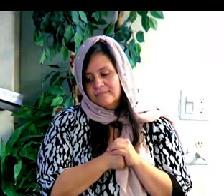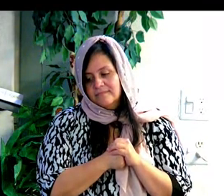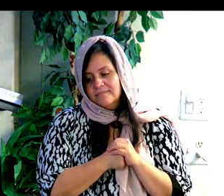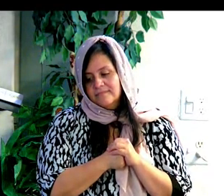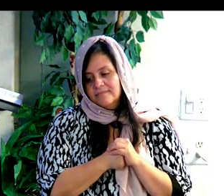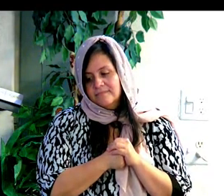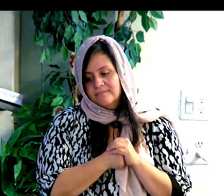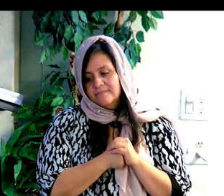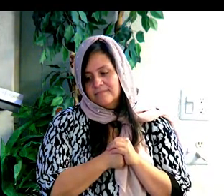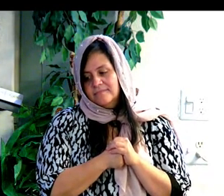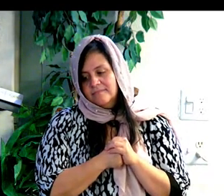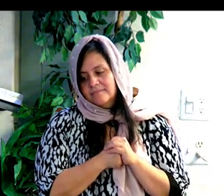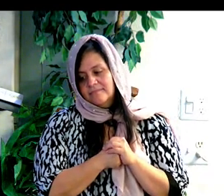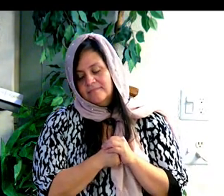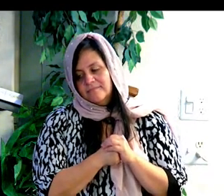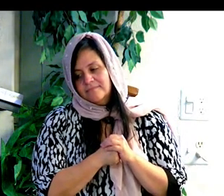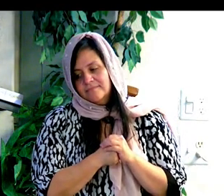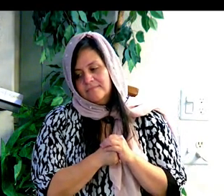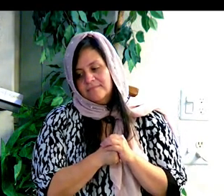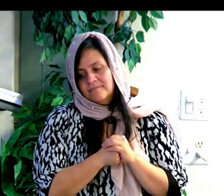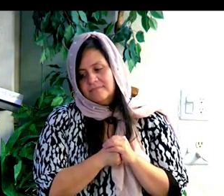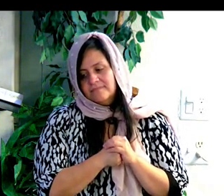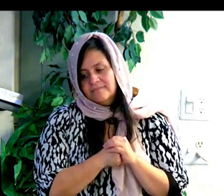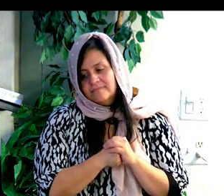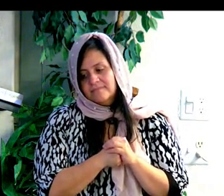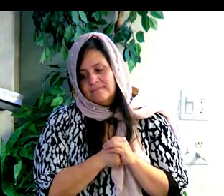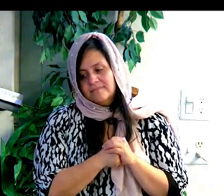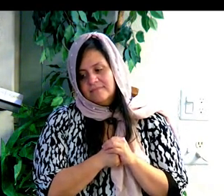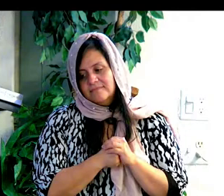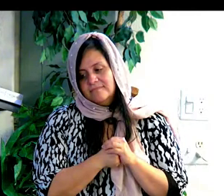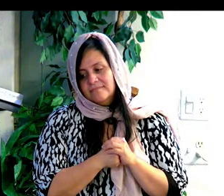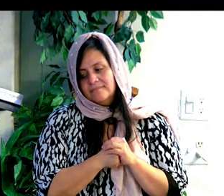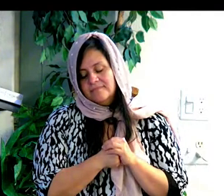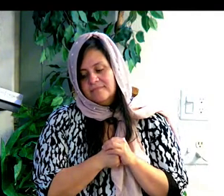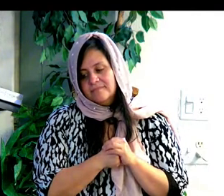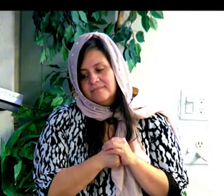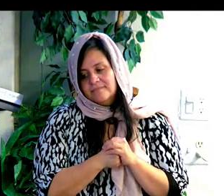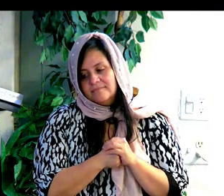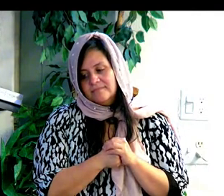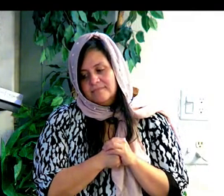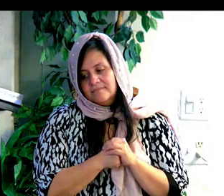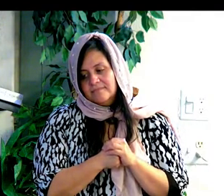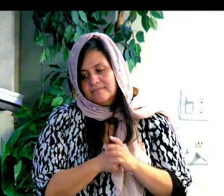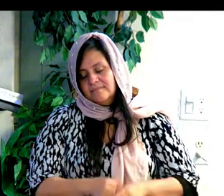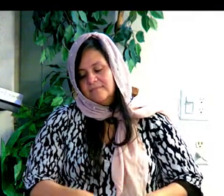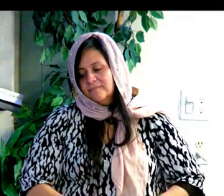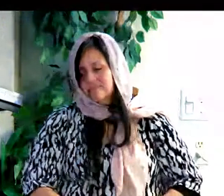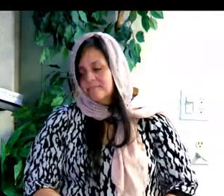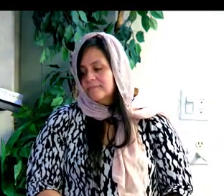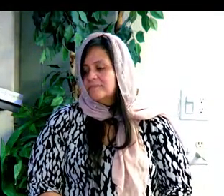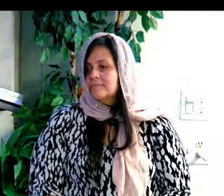personas están mudando y están poniendo todas sus pertenencias adentro de las carretas.